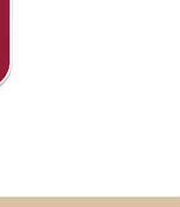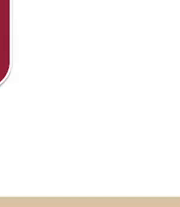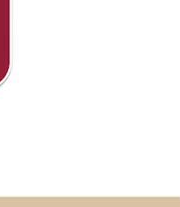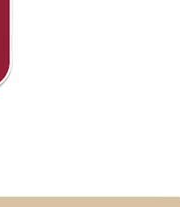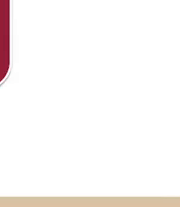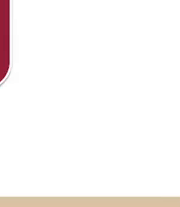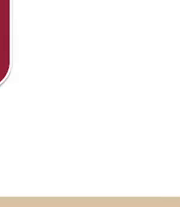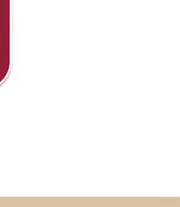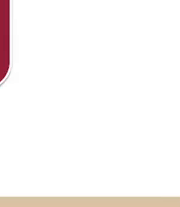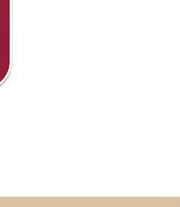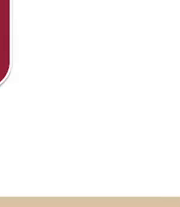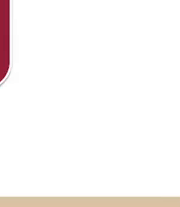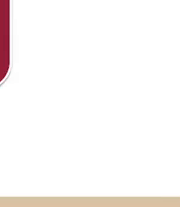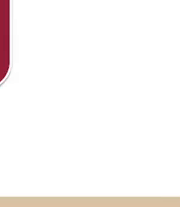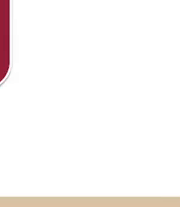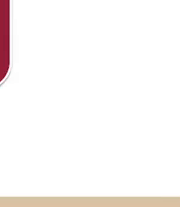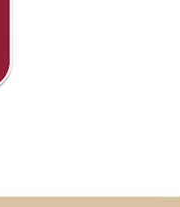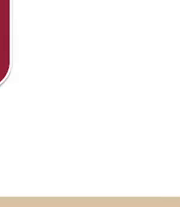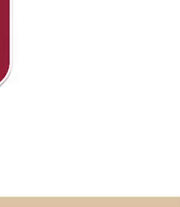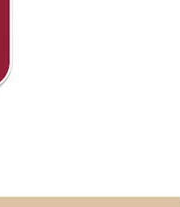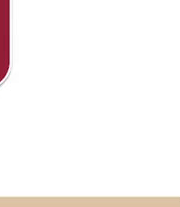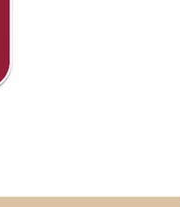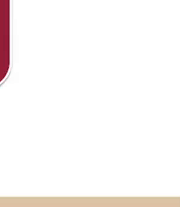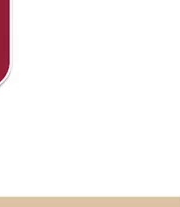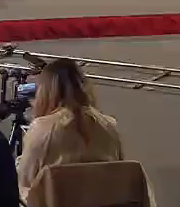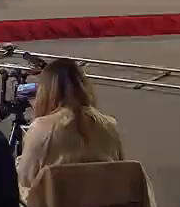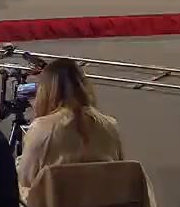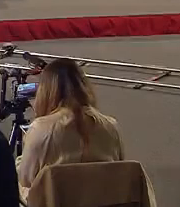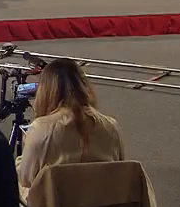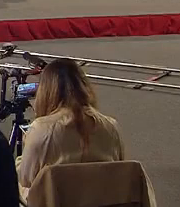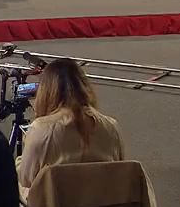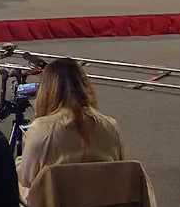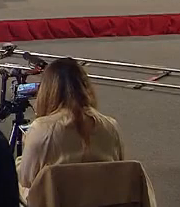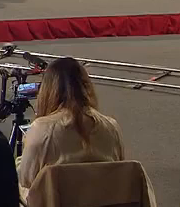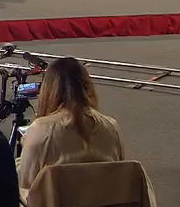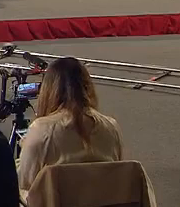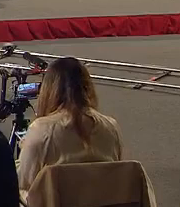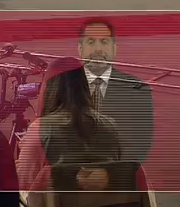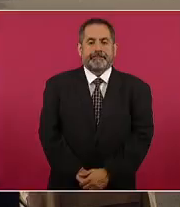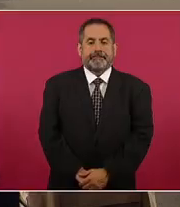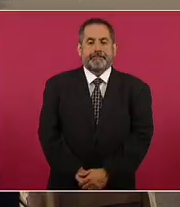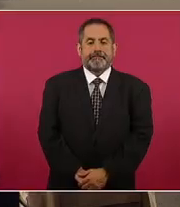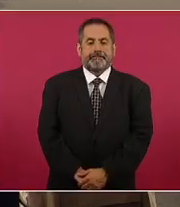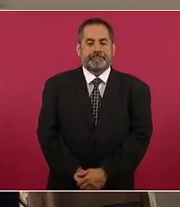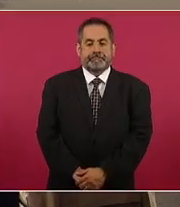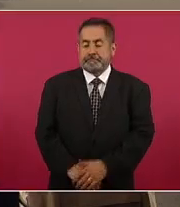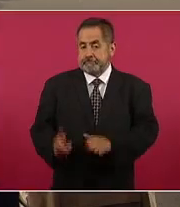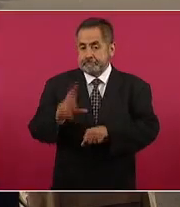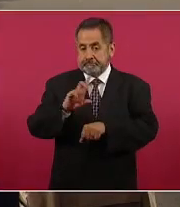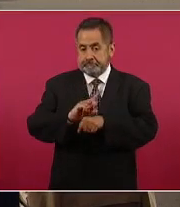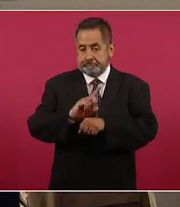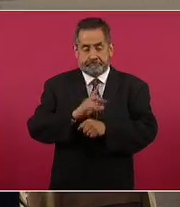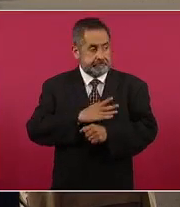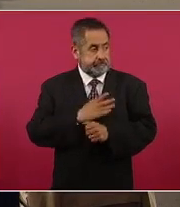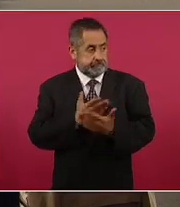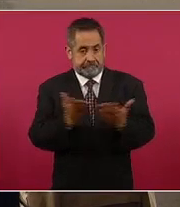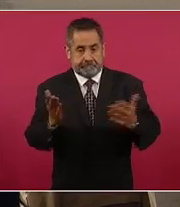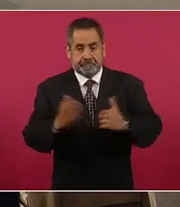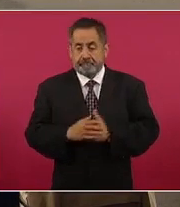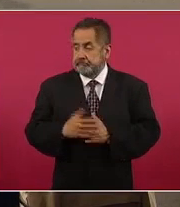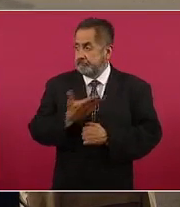Con su permiso, señor presidente. Buenos días a todas y a todos. Para informar que por instrucciones del presidente de la República